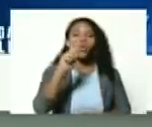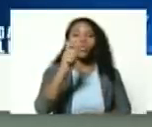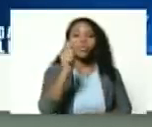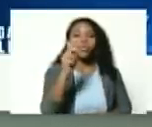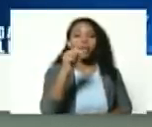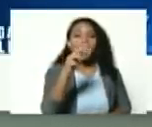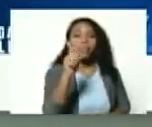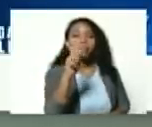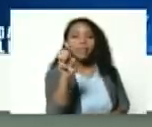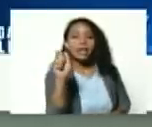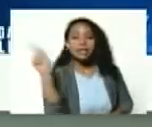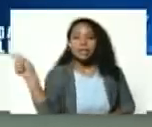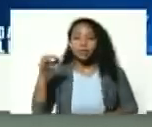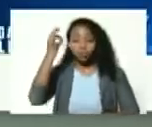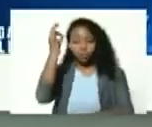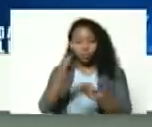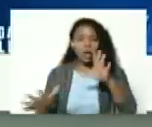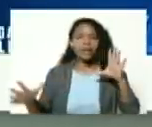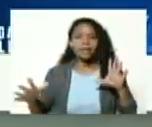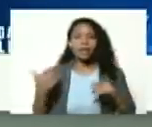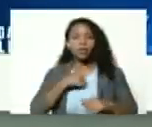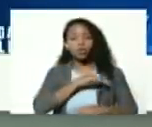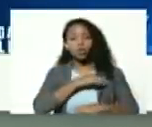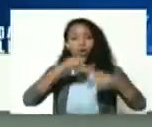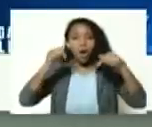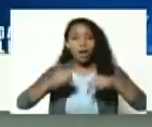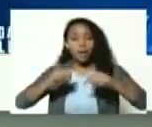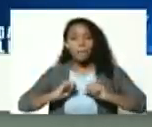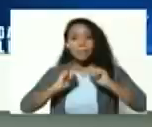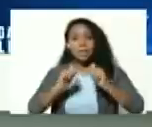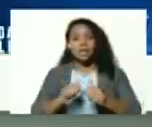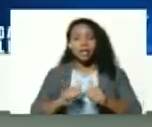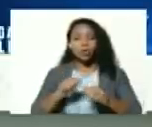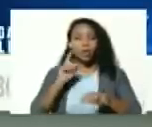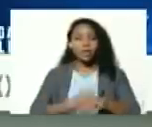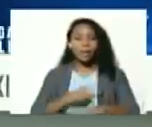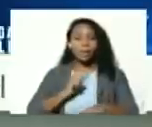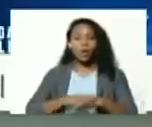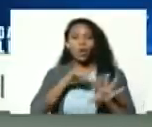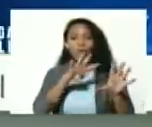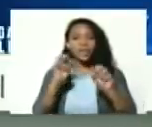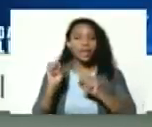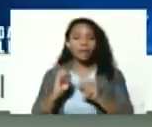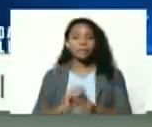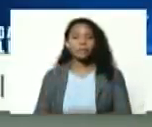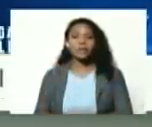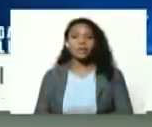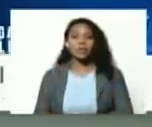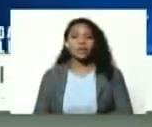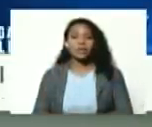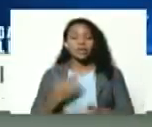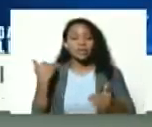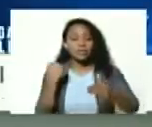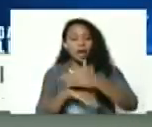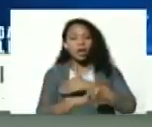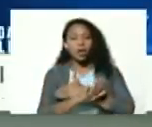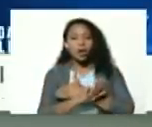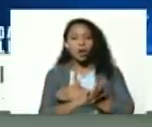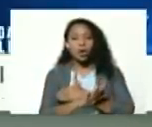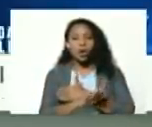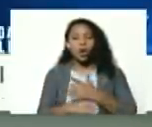afortunadamente empezando la década de los 90 le salió al paso al